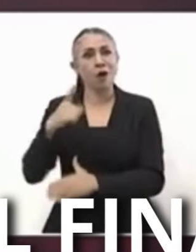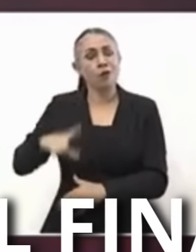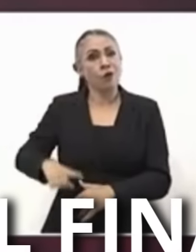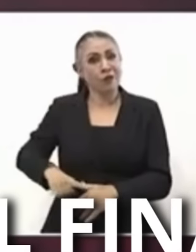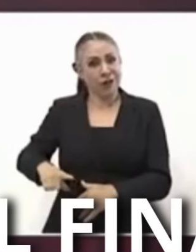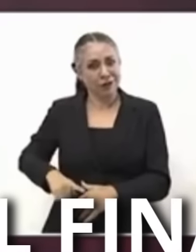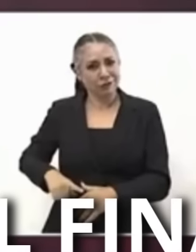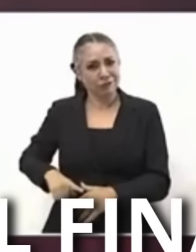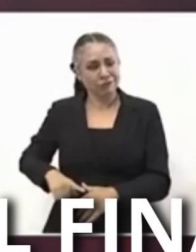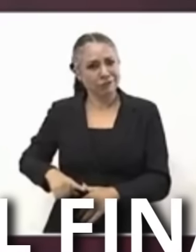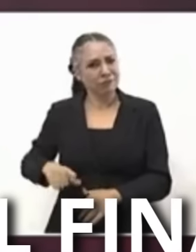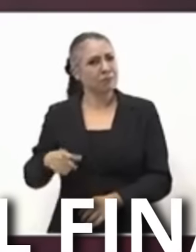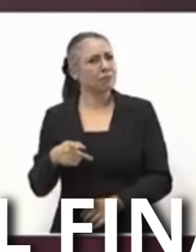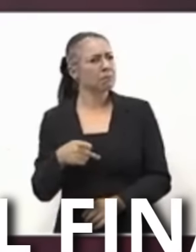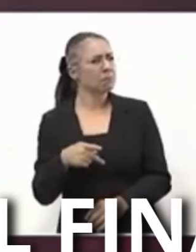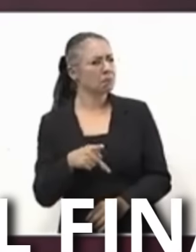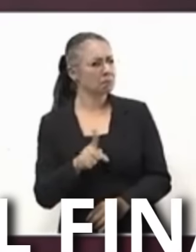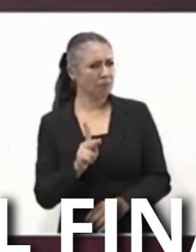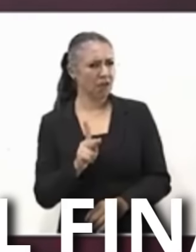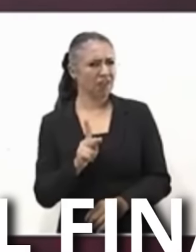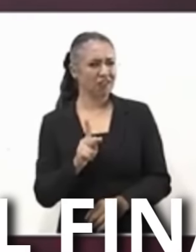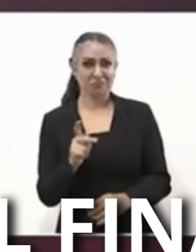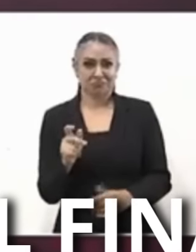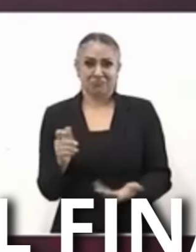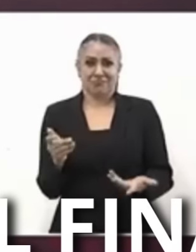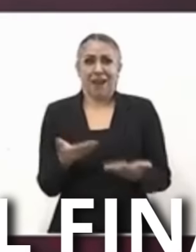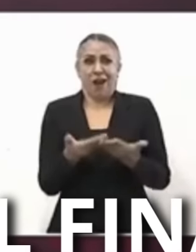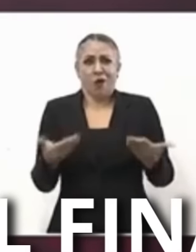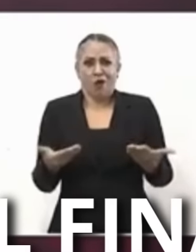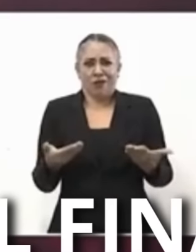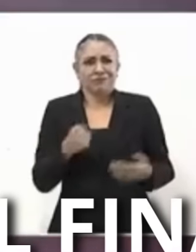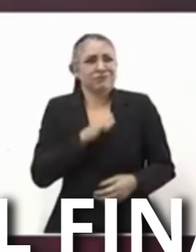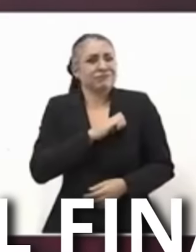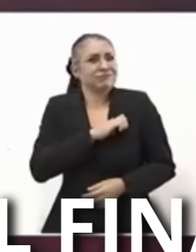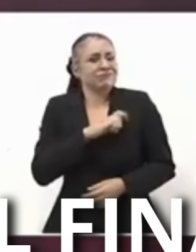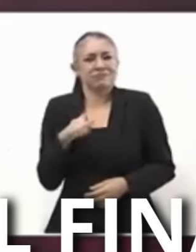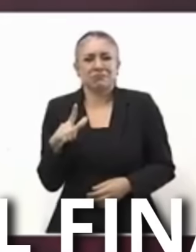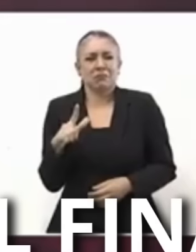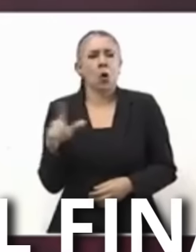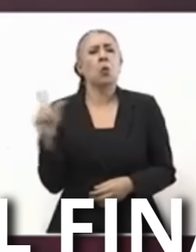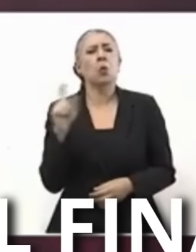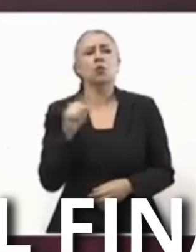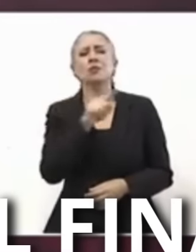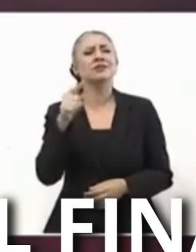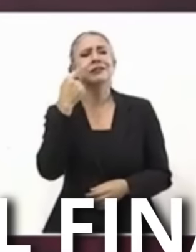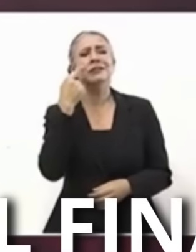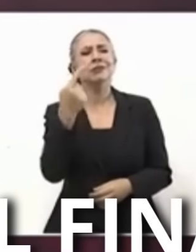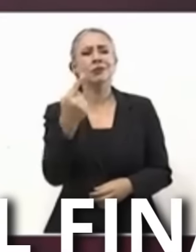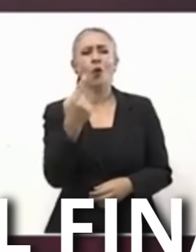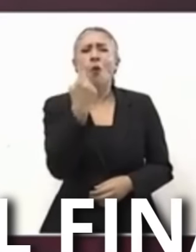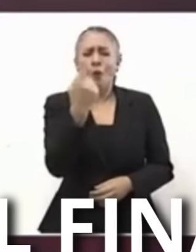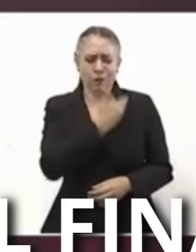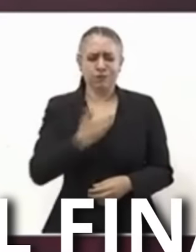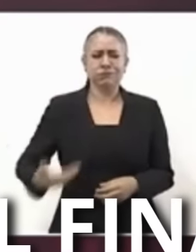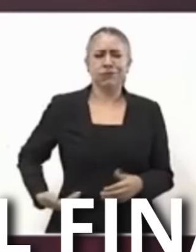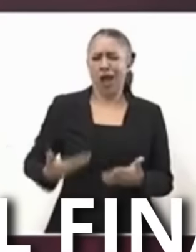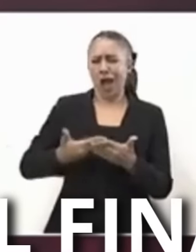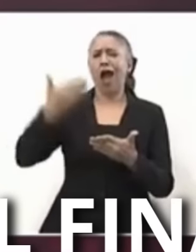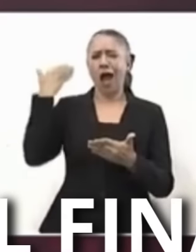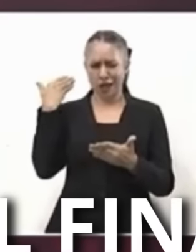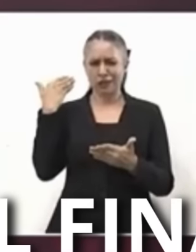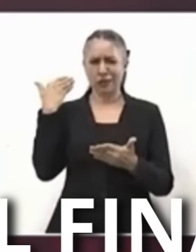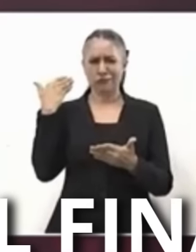En este caso Ha sido algo muy especial ¿Cuándo han visto ustedes que Un Presidente saliente